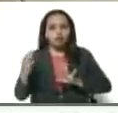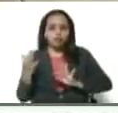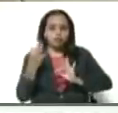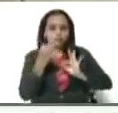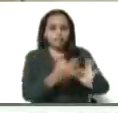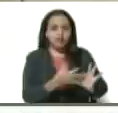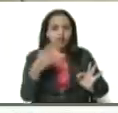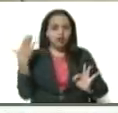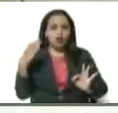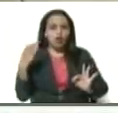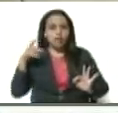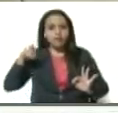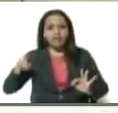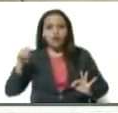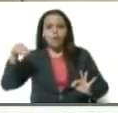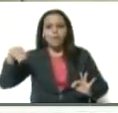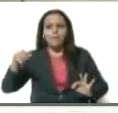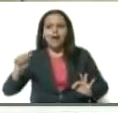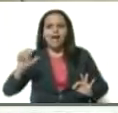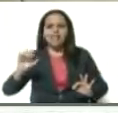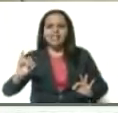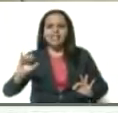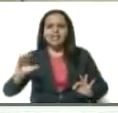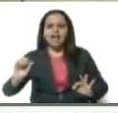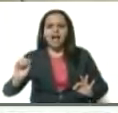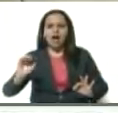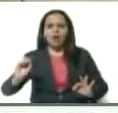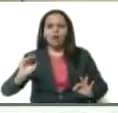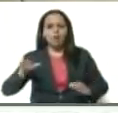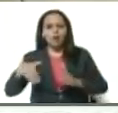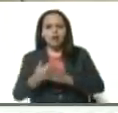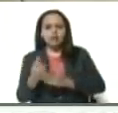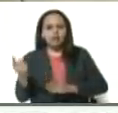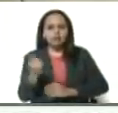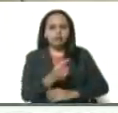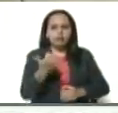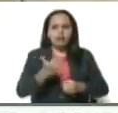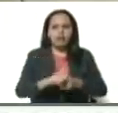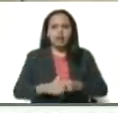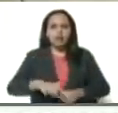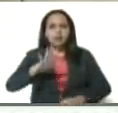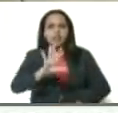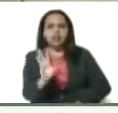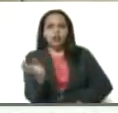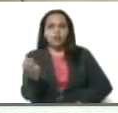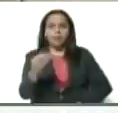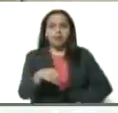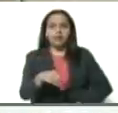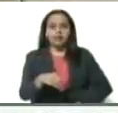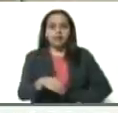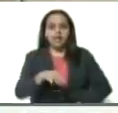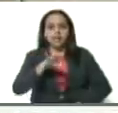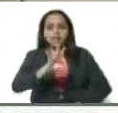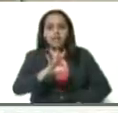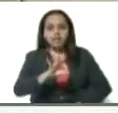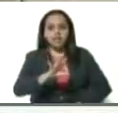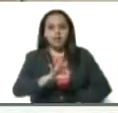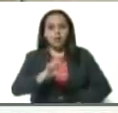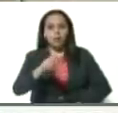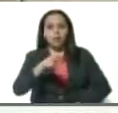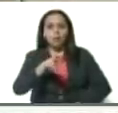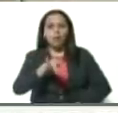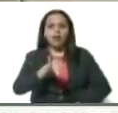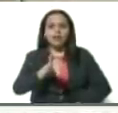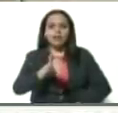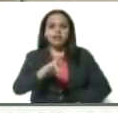Maicao hasta Maracaibo. San Francisco, Mara. Cinco casos más. Tres de La Guajira. Uno de Mara y uno de